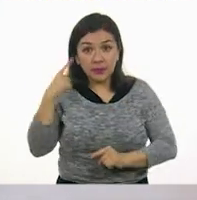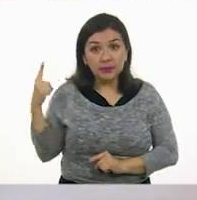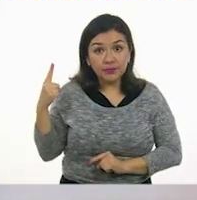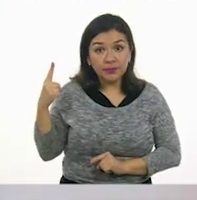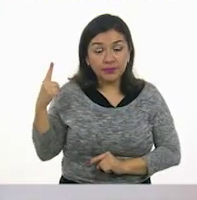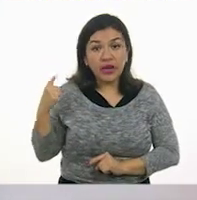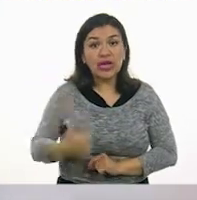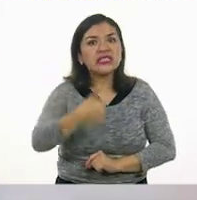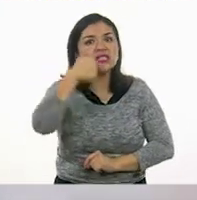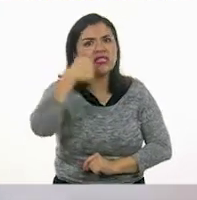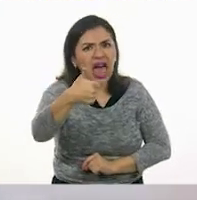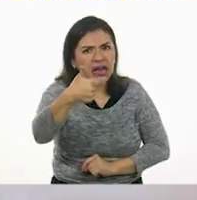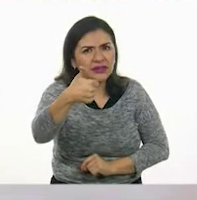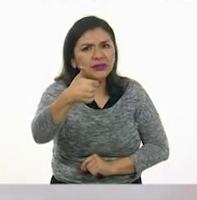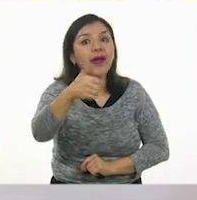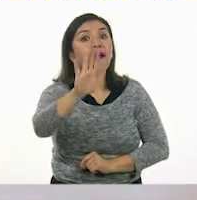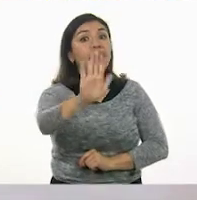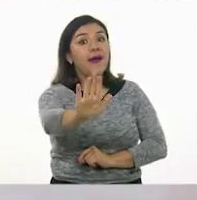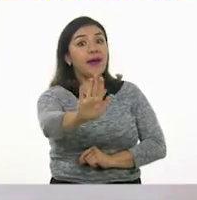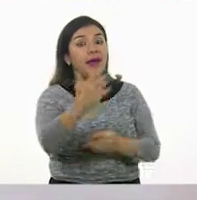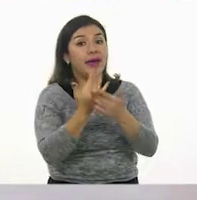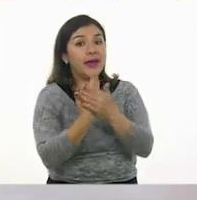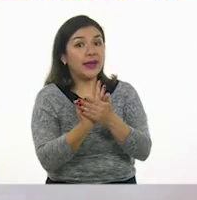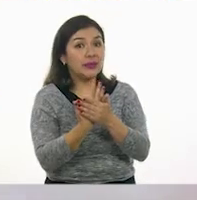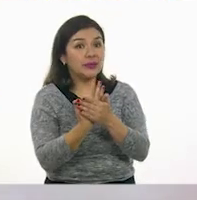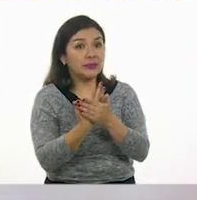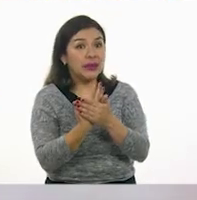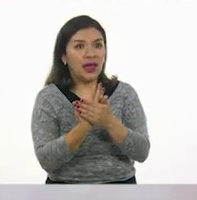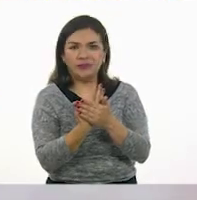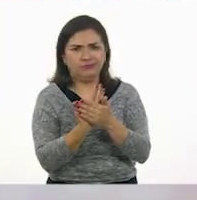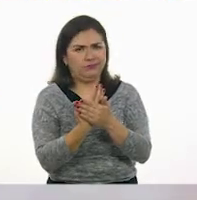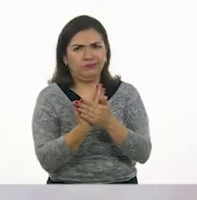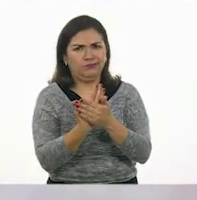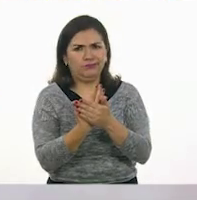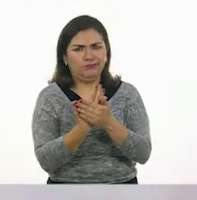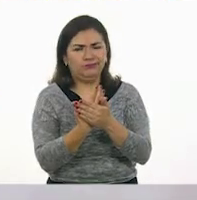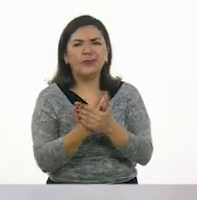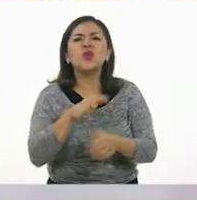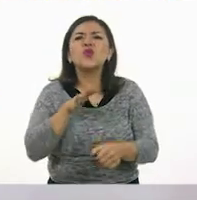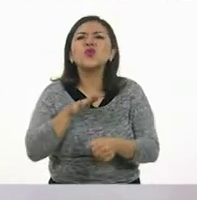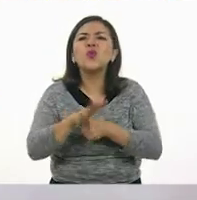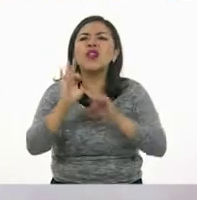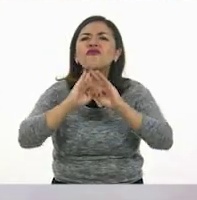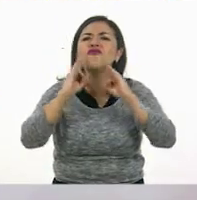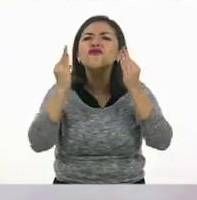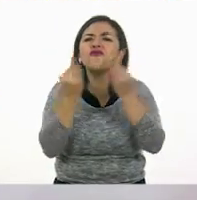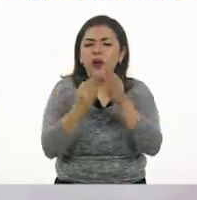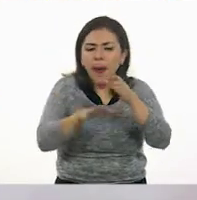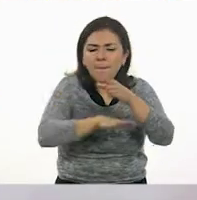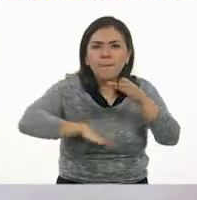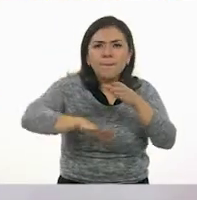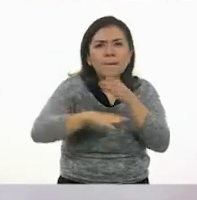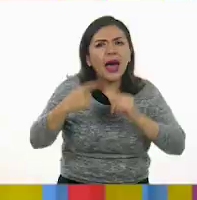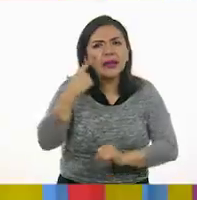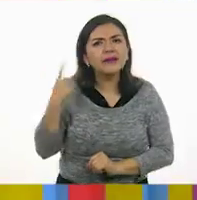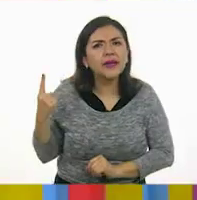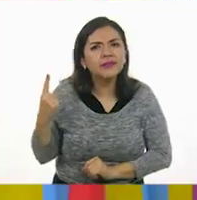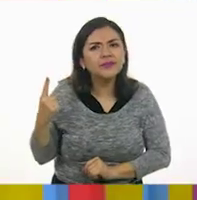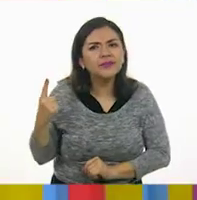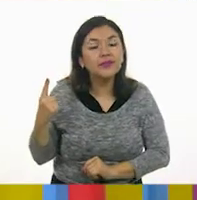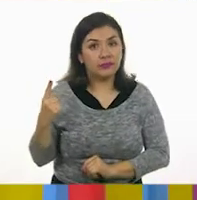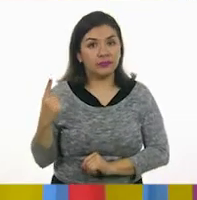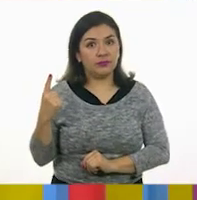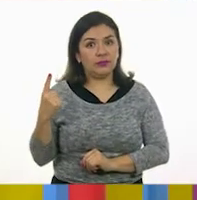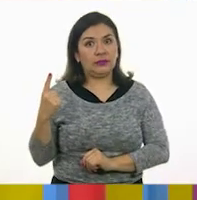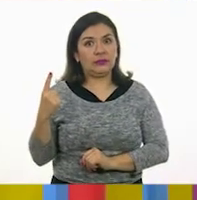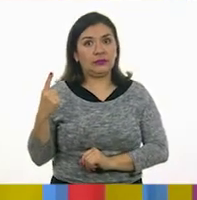cinco, seis. Seis. Ah, pero espérame, espérame. Ya te... No, primero a ver, ¿qué figura geométrica es la base? ¿Cuál es la